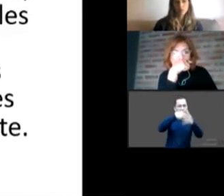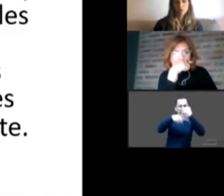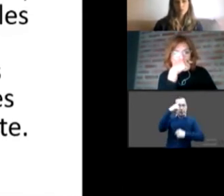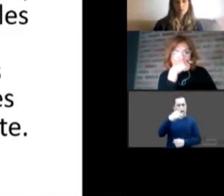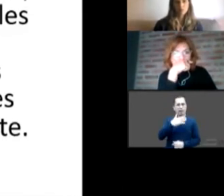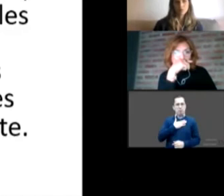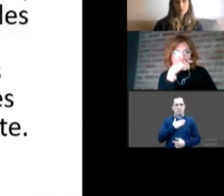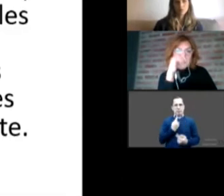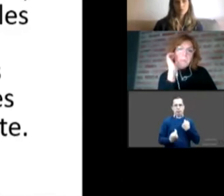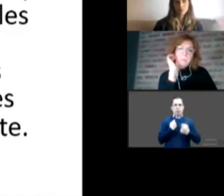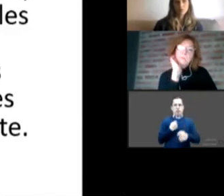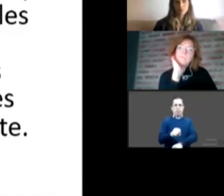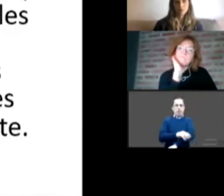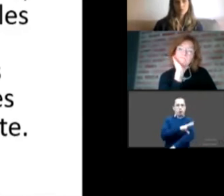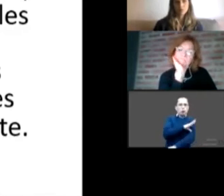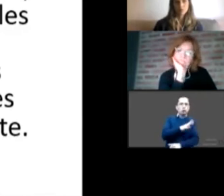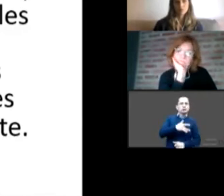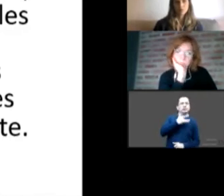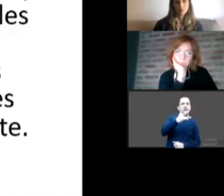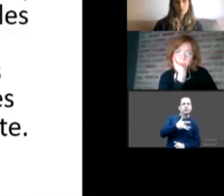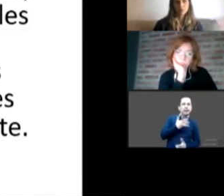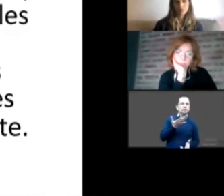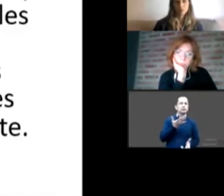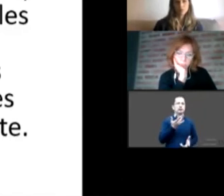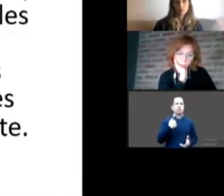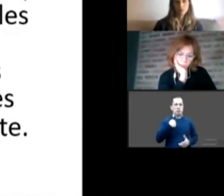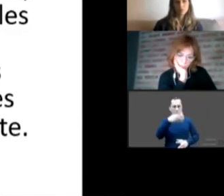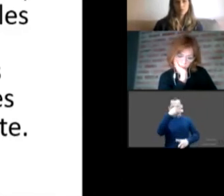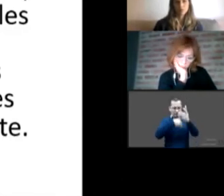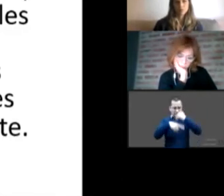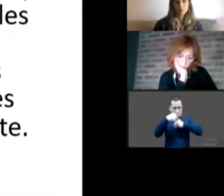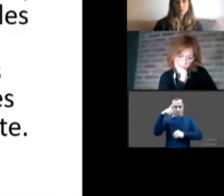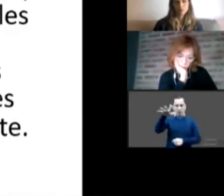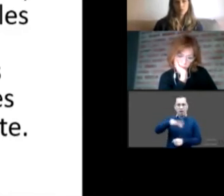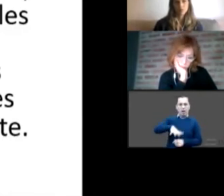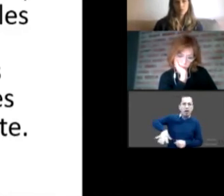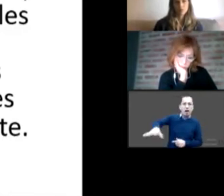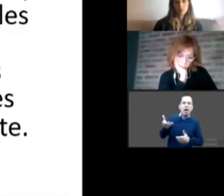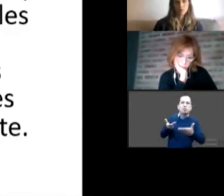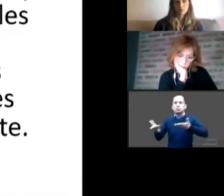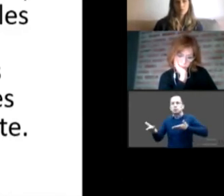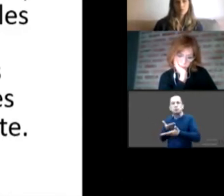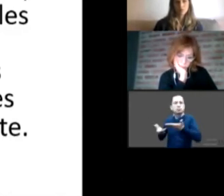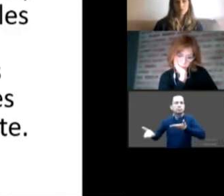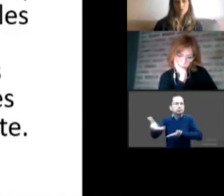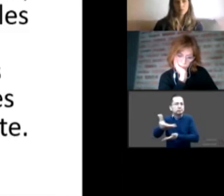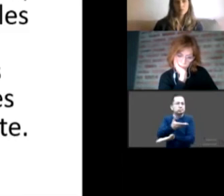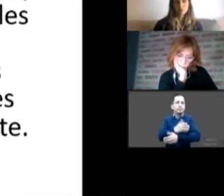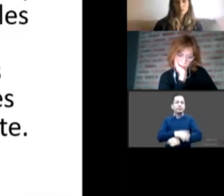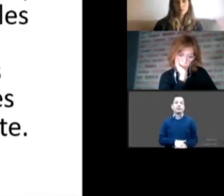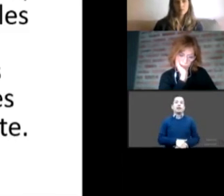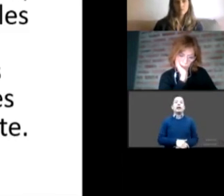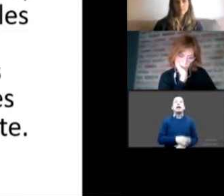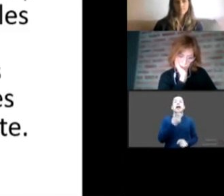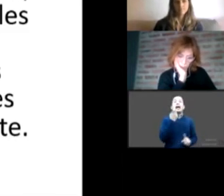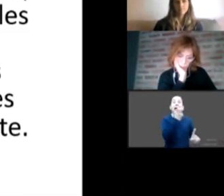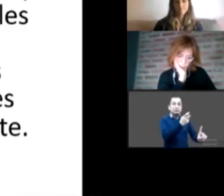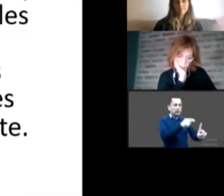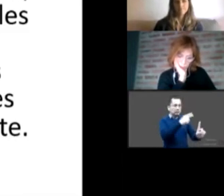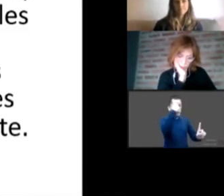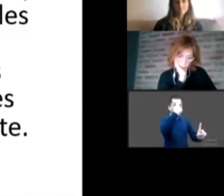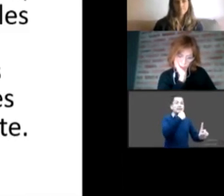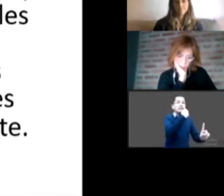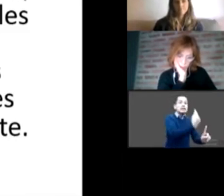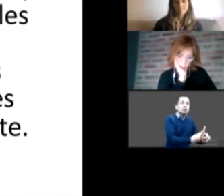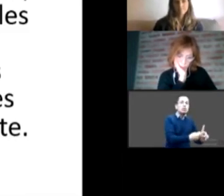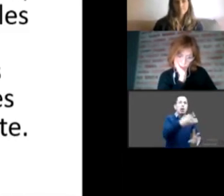debido a que son necesidades evolutivas, los equipos parentales deben poseer una